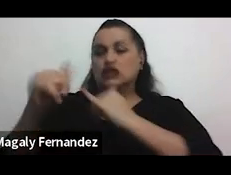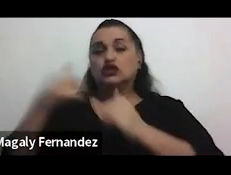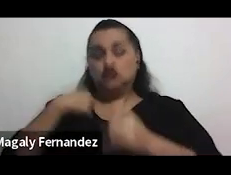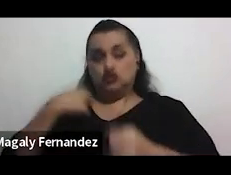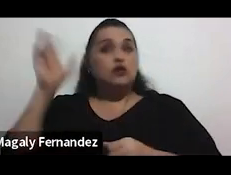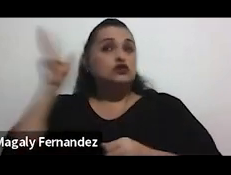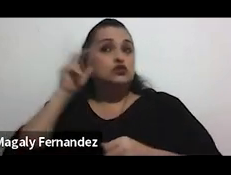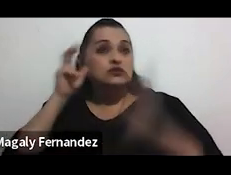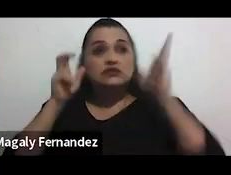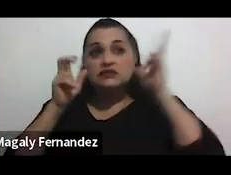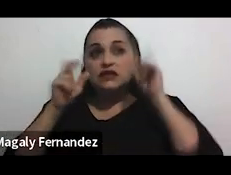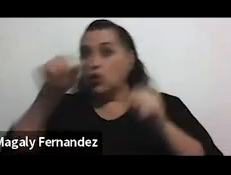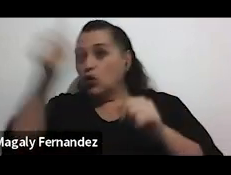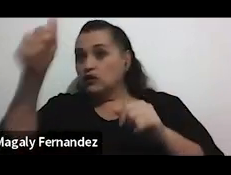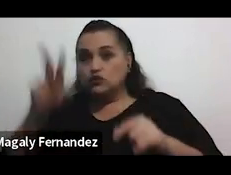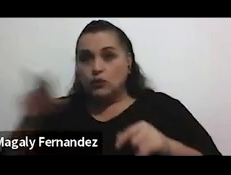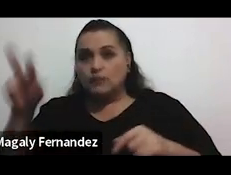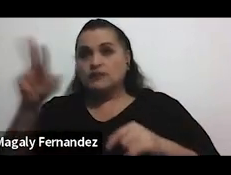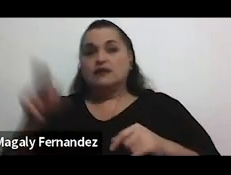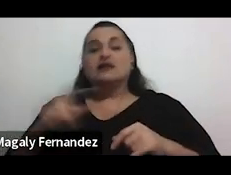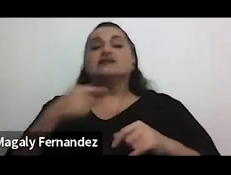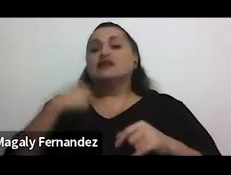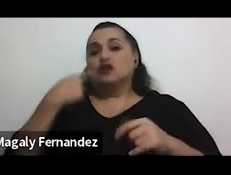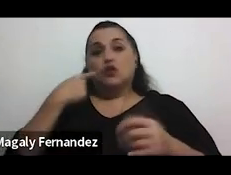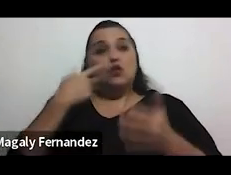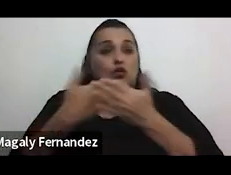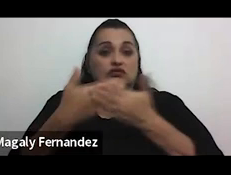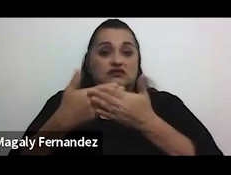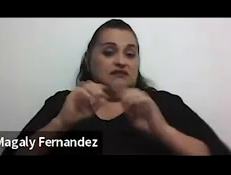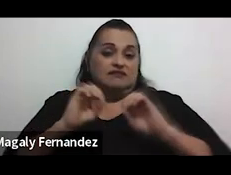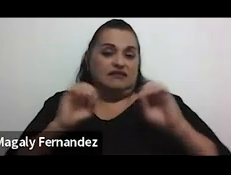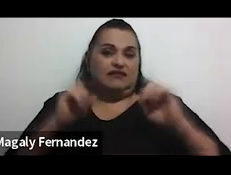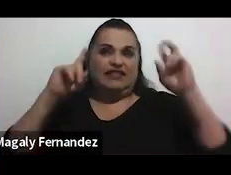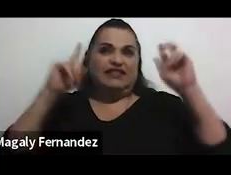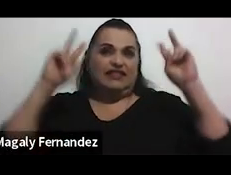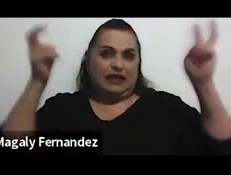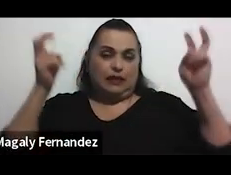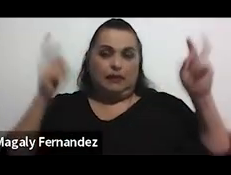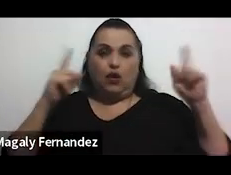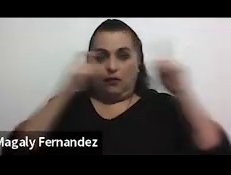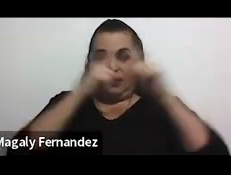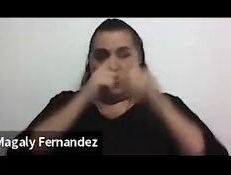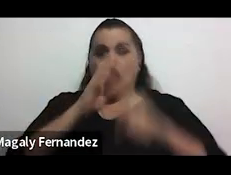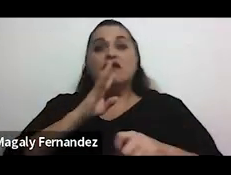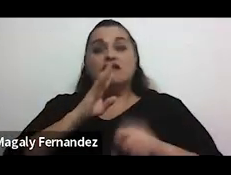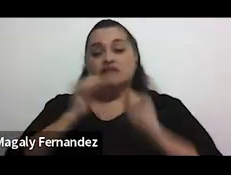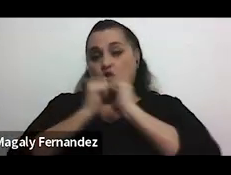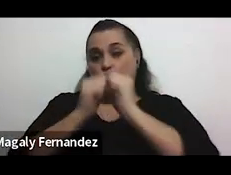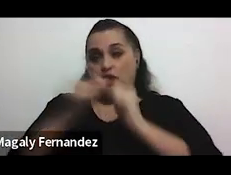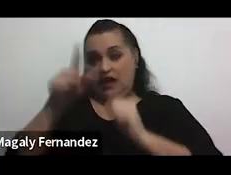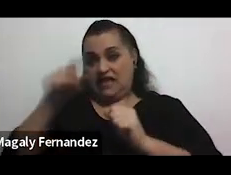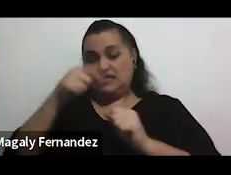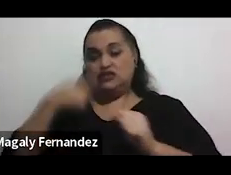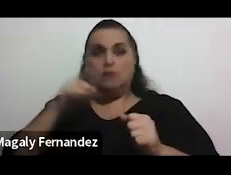había escuchado de otras compañeras más no me consta porque es un tema complicado hablarlo con ellas para yo ir a preguntarles si esto es